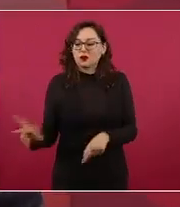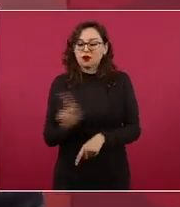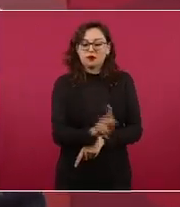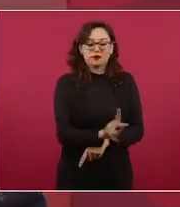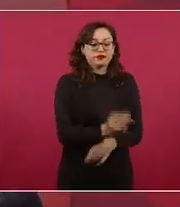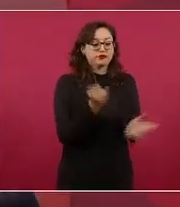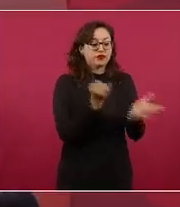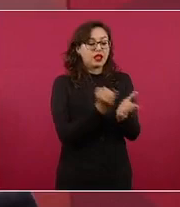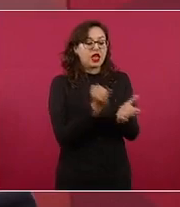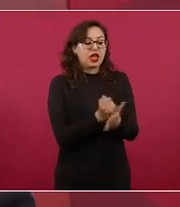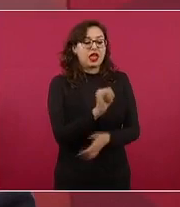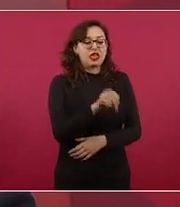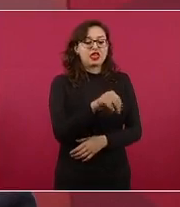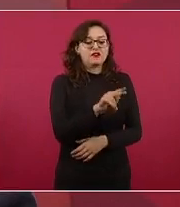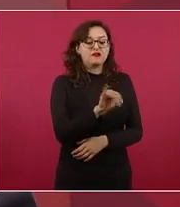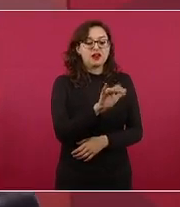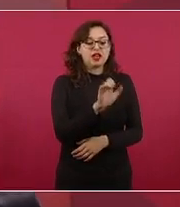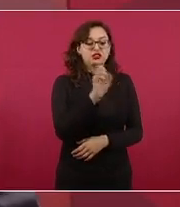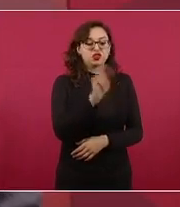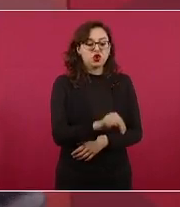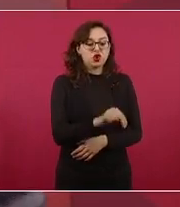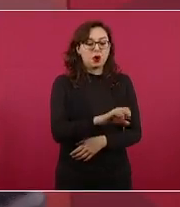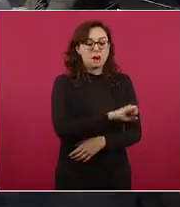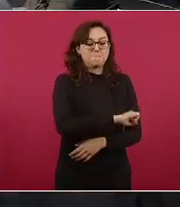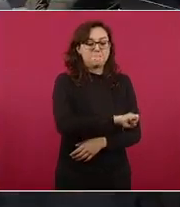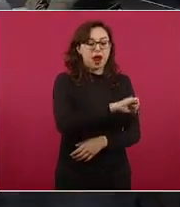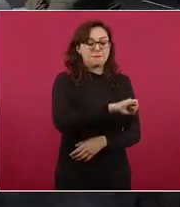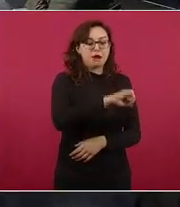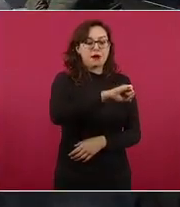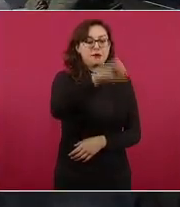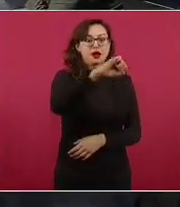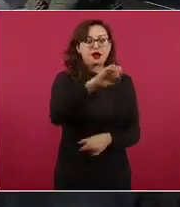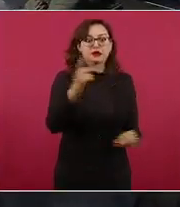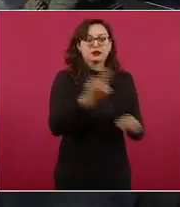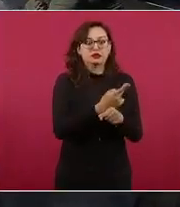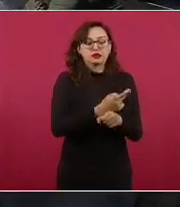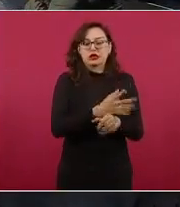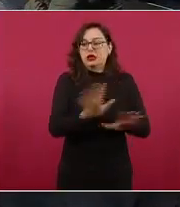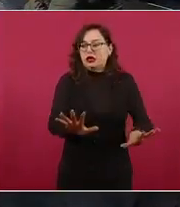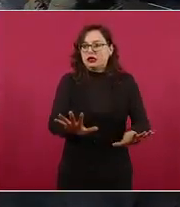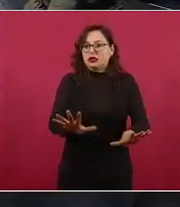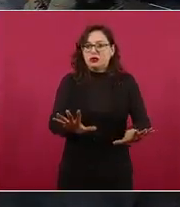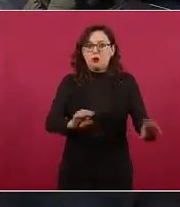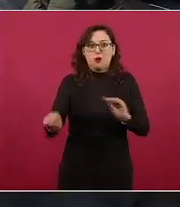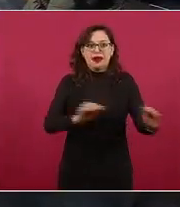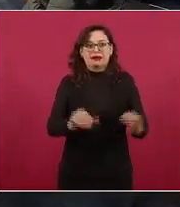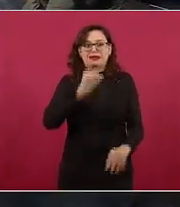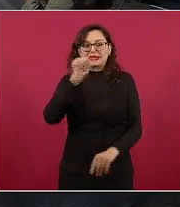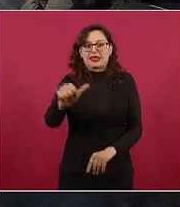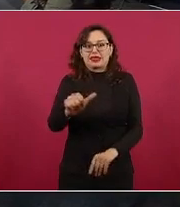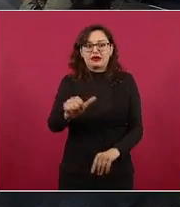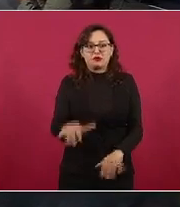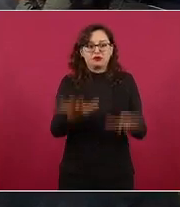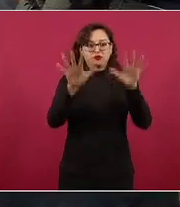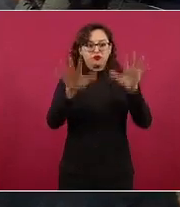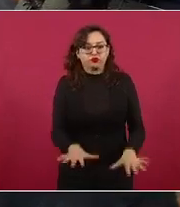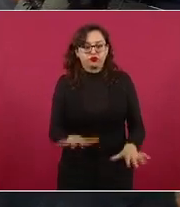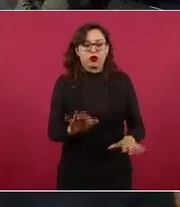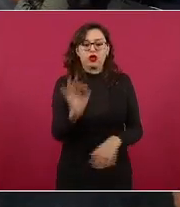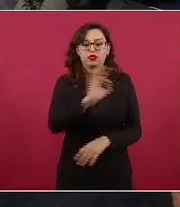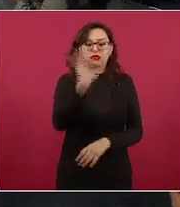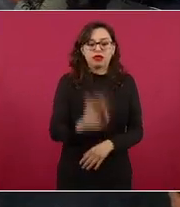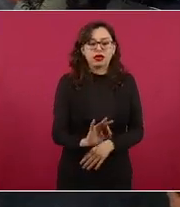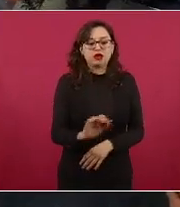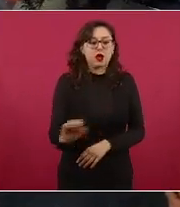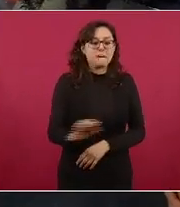en todos lados ahora que hay inflación lo que están esperando es a ver cuánto va a aumentar la tasa en